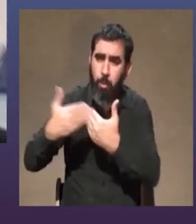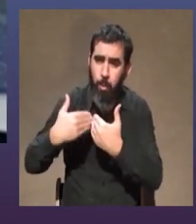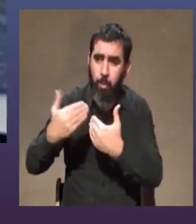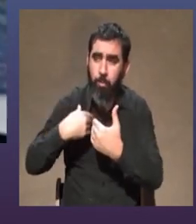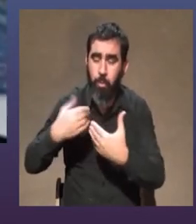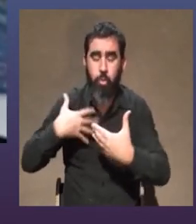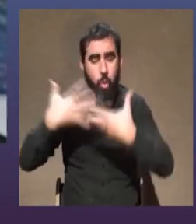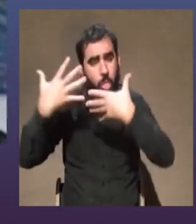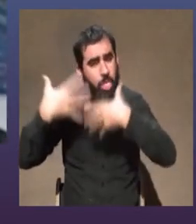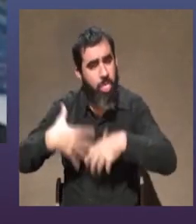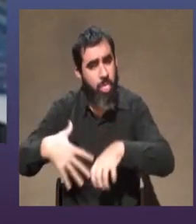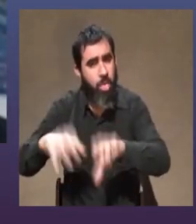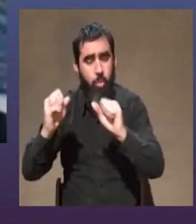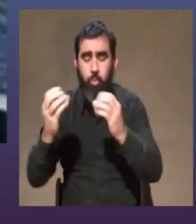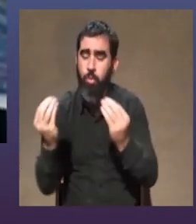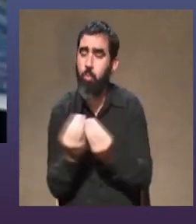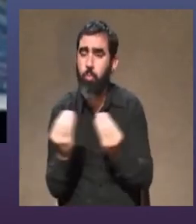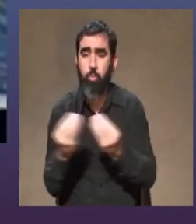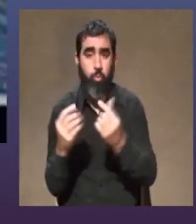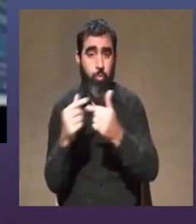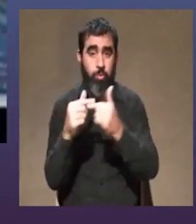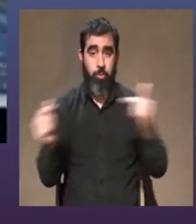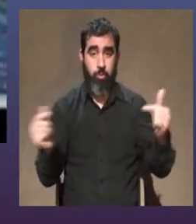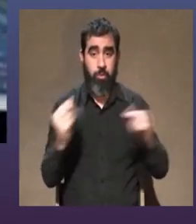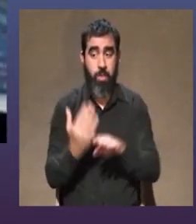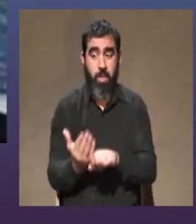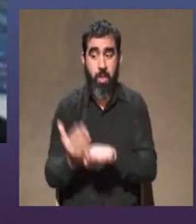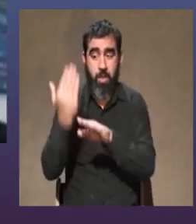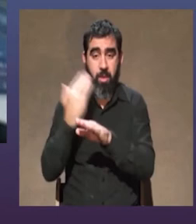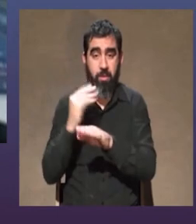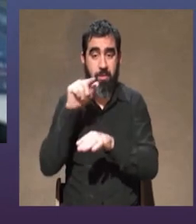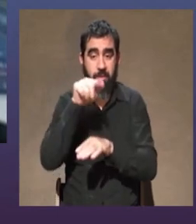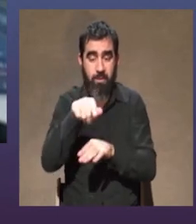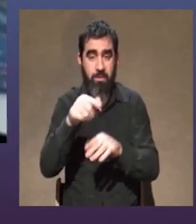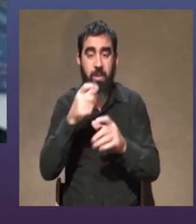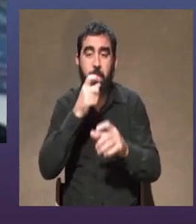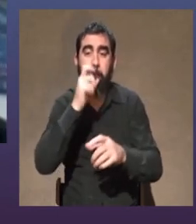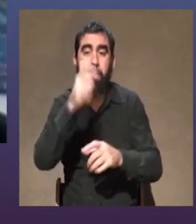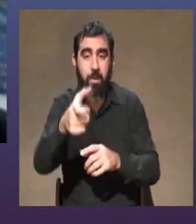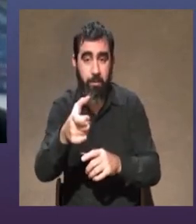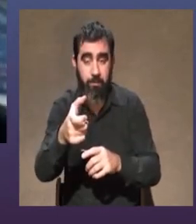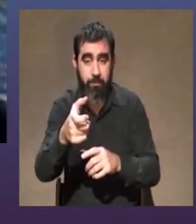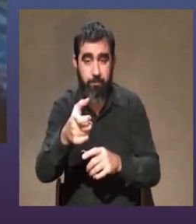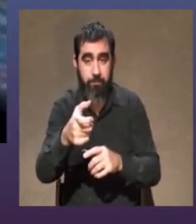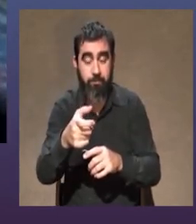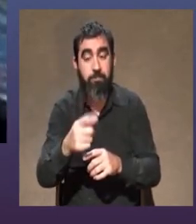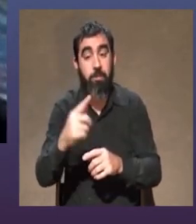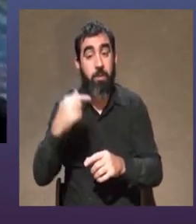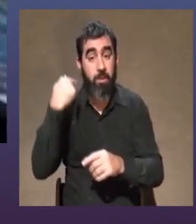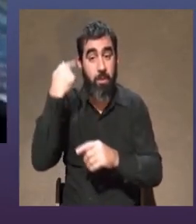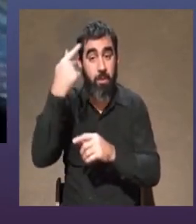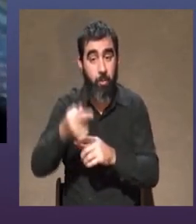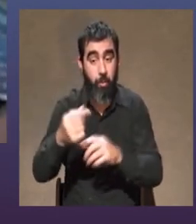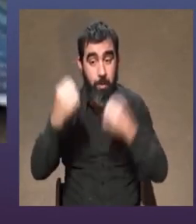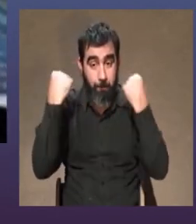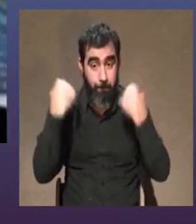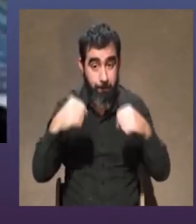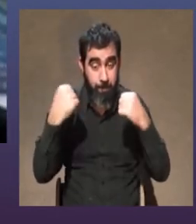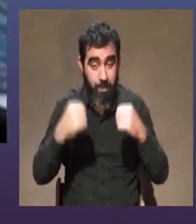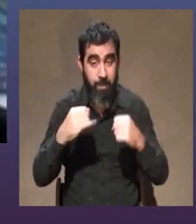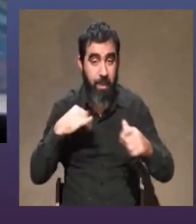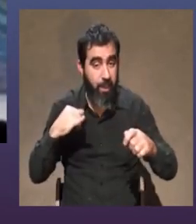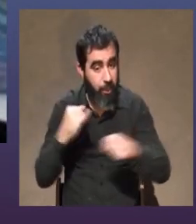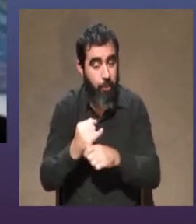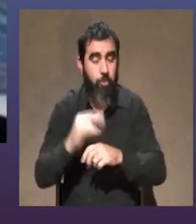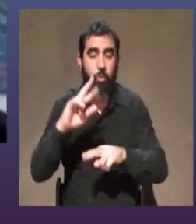descubro todo el universo que había atrás de esas palabras y después llevado a la práctica en el error